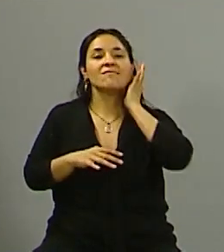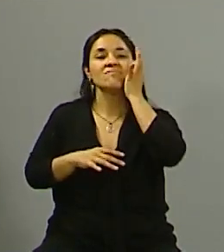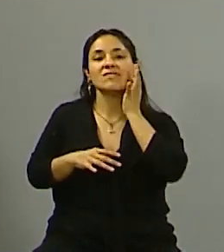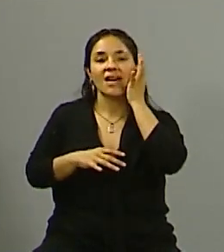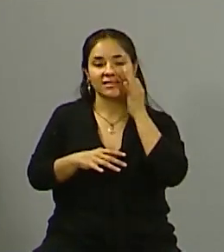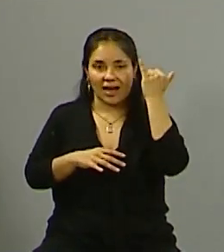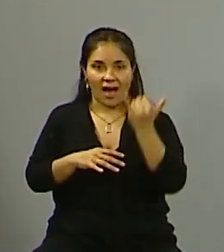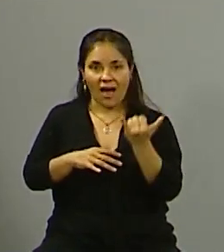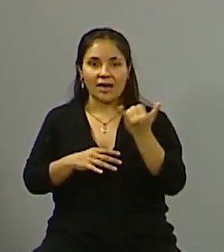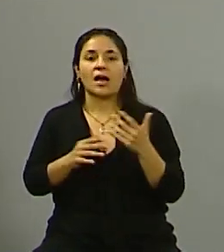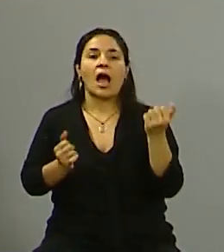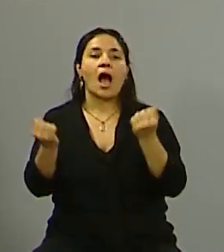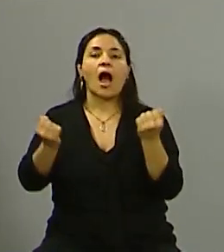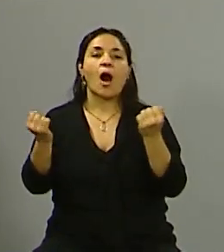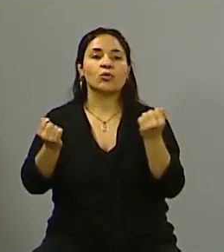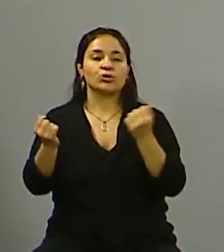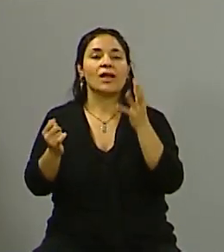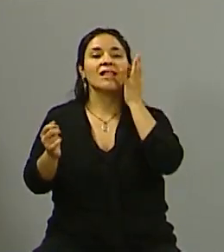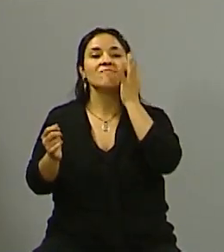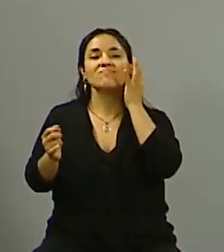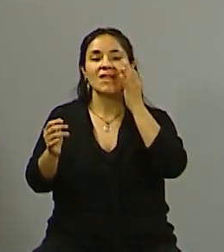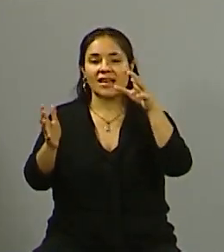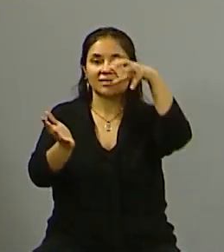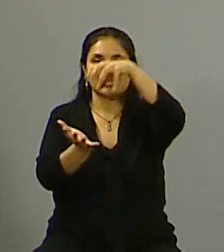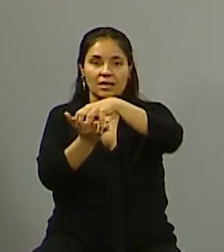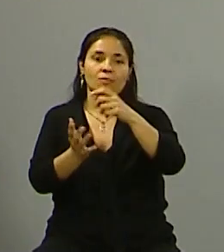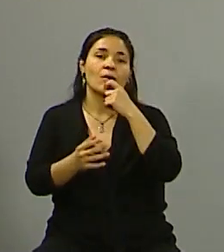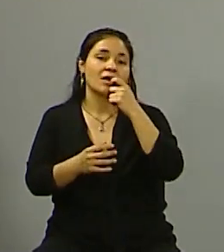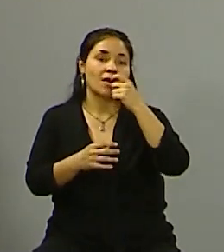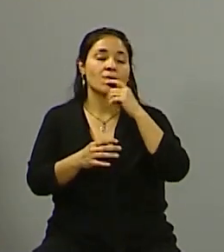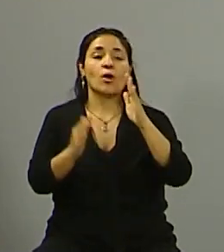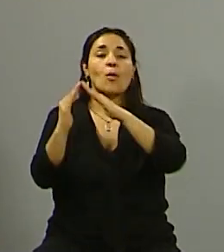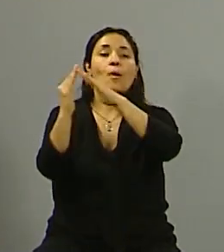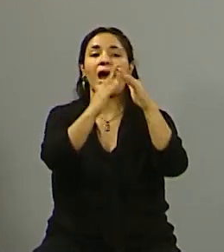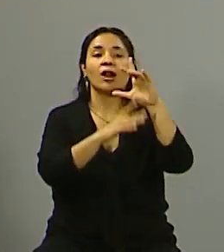nosotros que limpian, por ejemplo, el barrio de La Gloria, tomémoslo como emblema, el barrio de La Gloria como ejemplo.